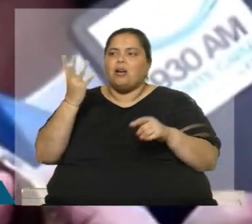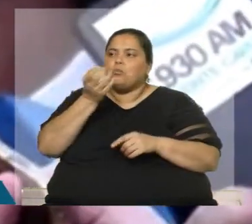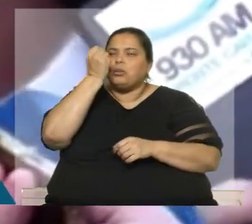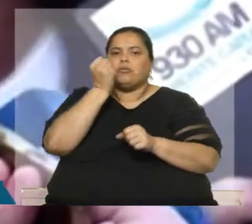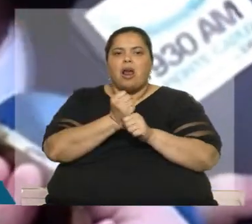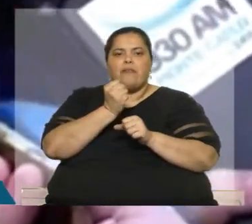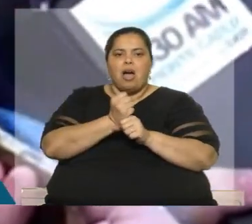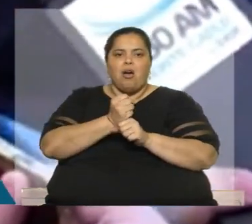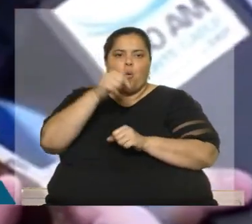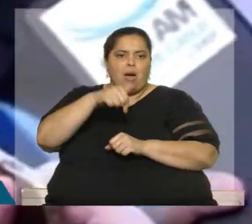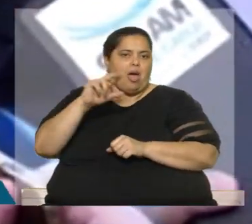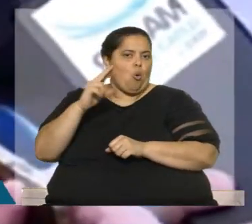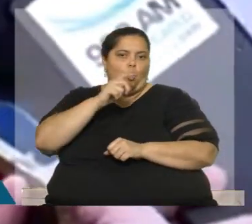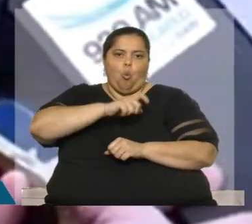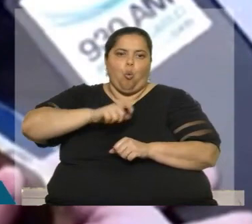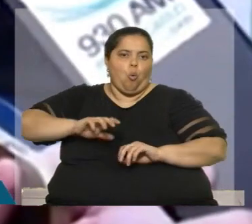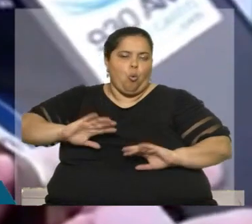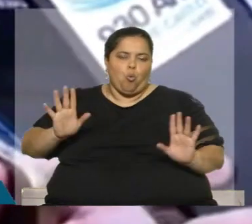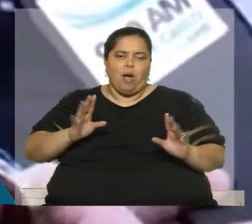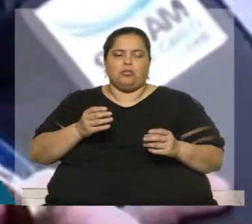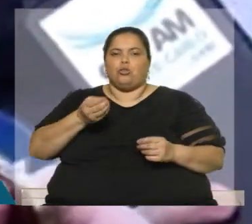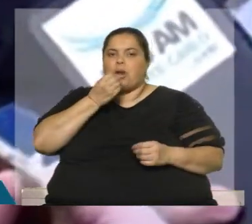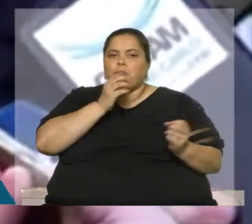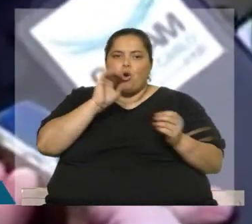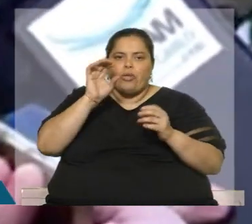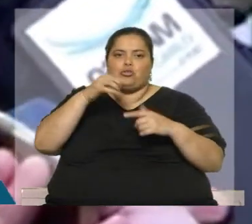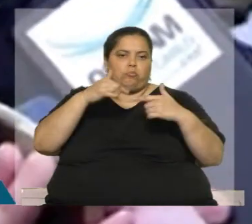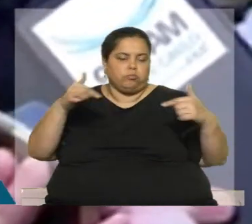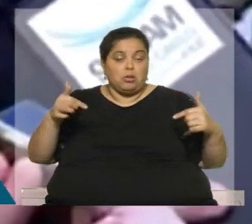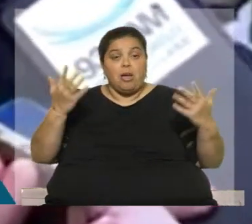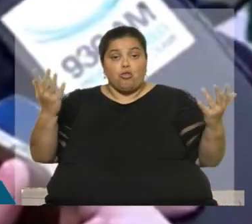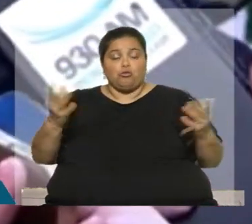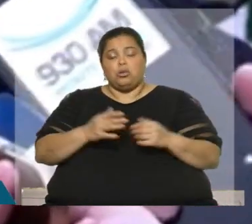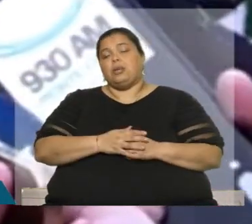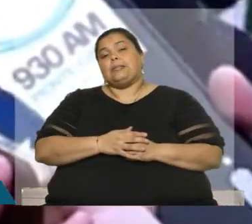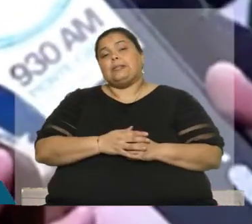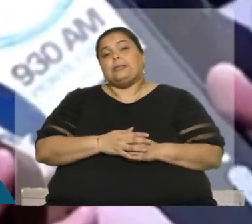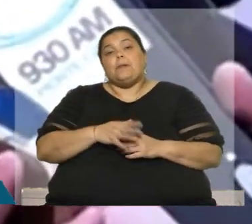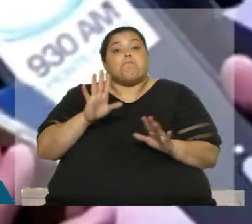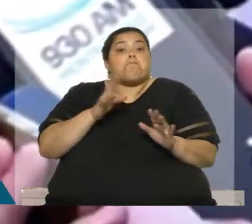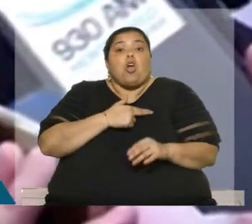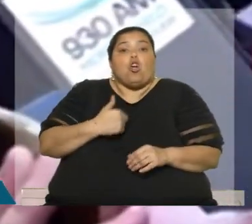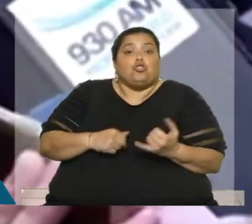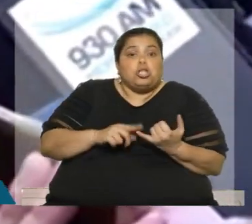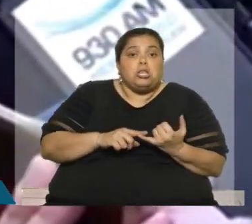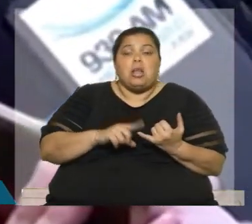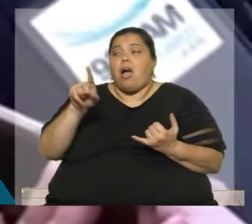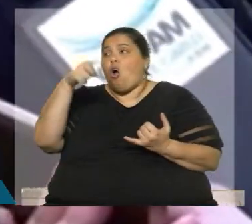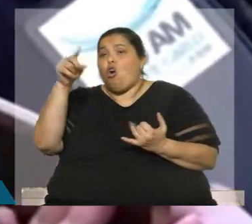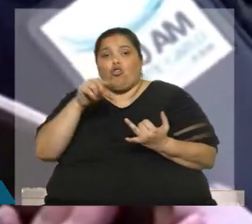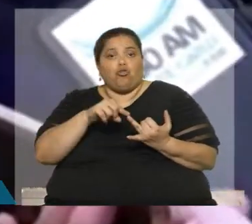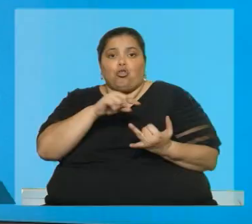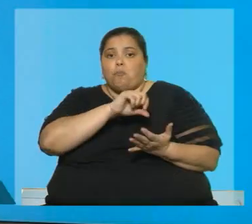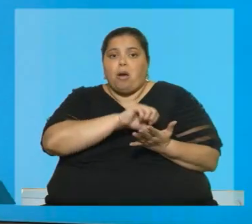que conseguir para generar prosperidad para nuestra gente. Y entonces, será con China, después será con otros países.